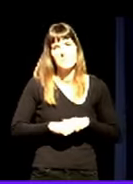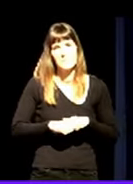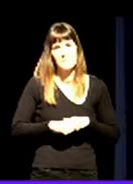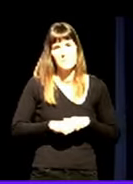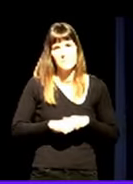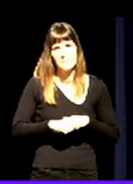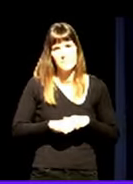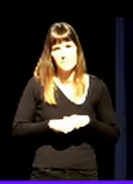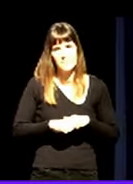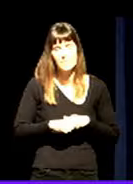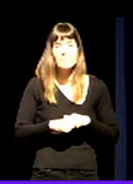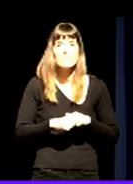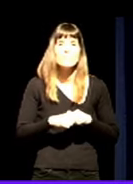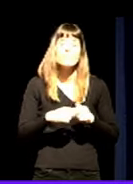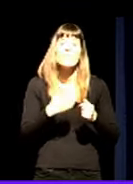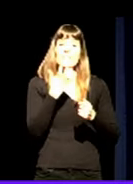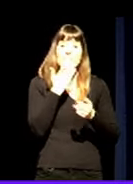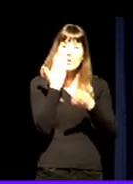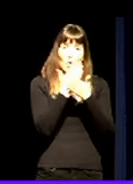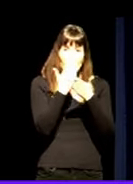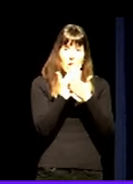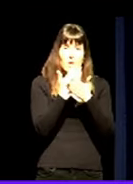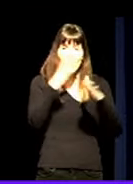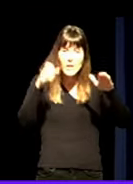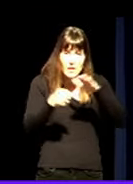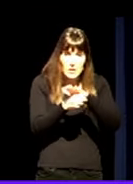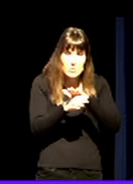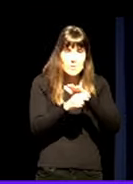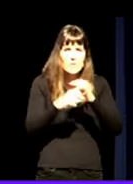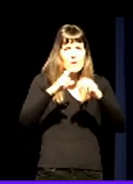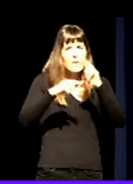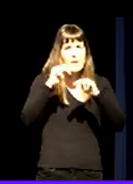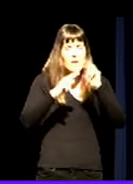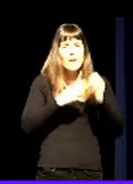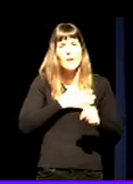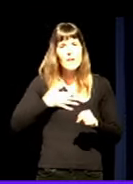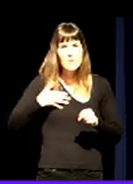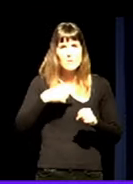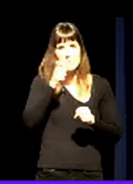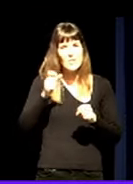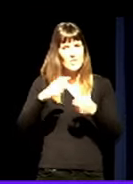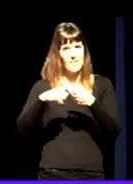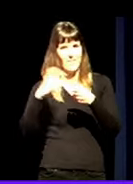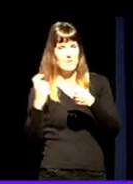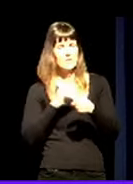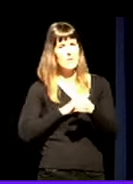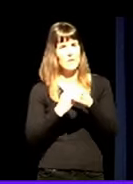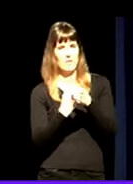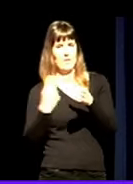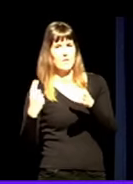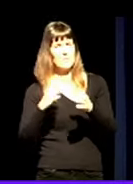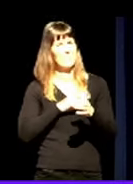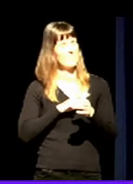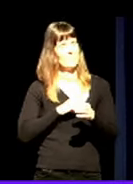Eskola inklusiwa, irakitzea, horren miti artes. Inorrez darien hortatik, kampo, egon, kampo